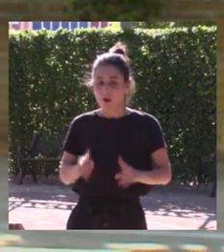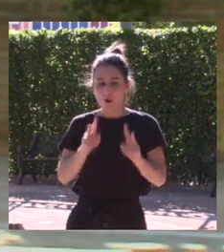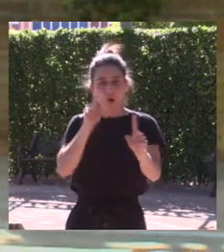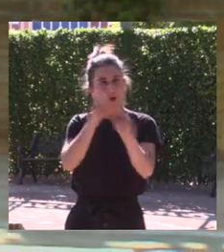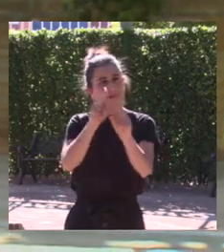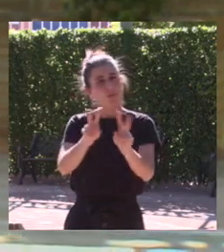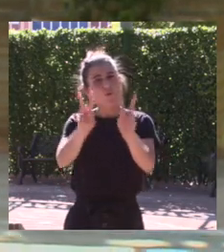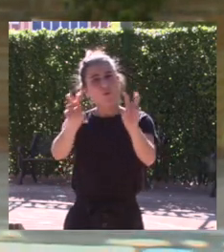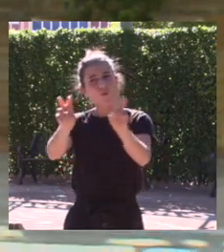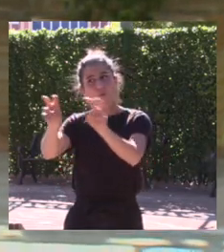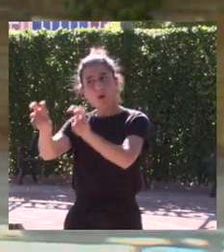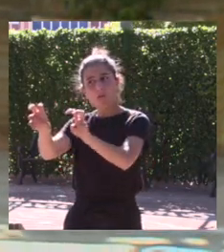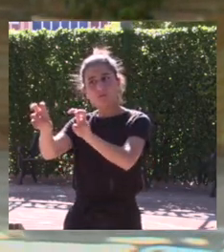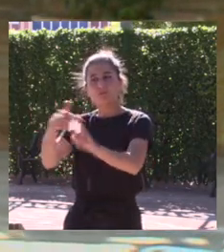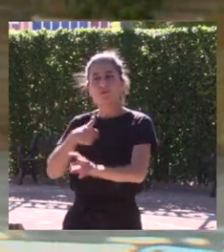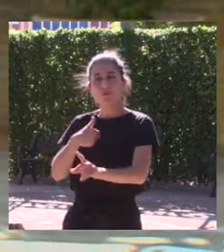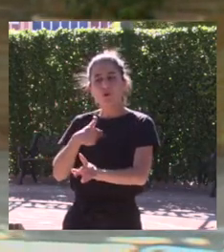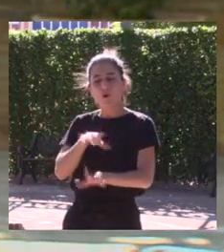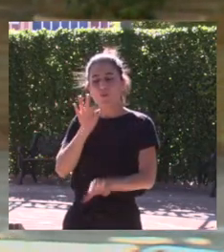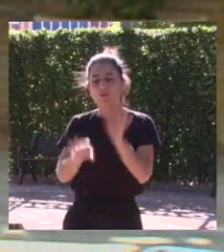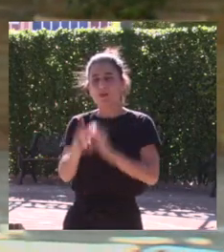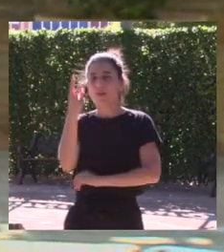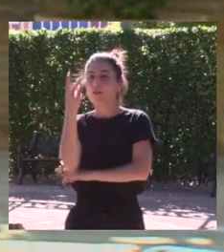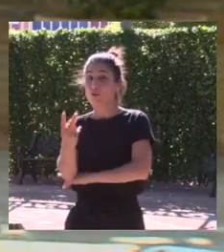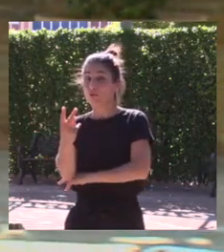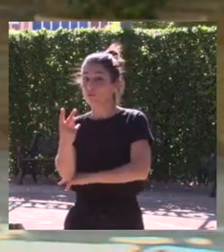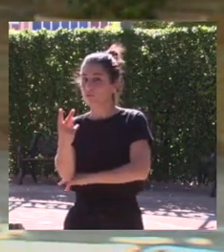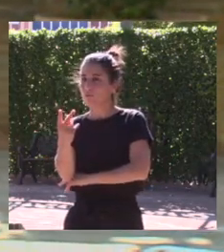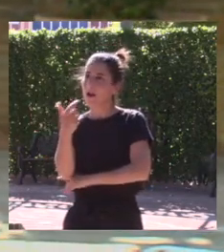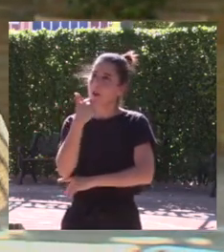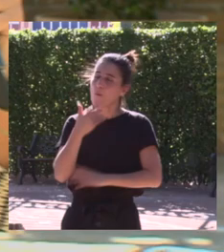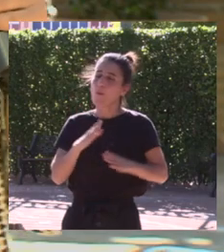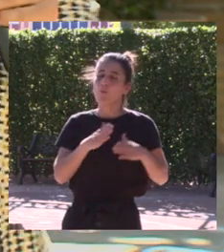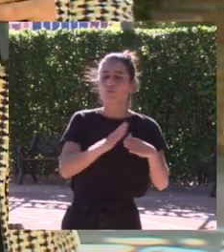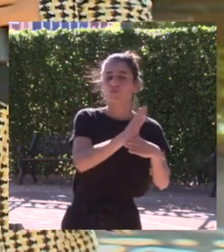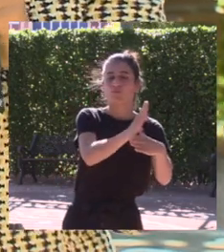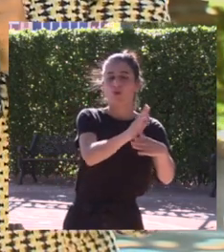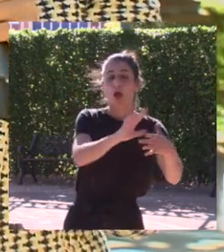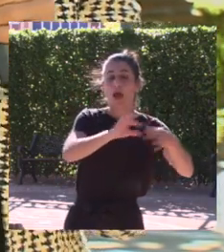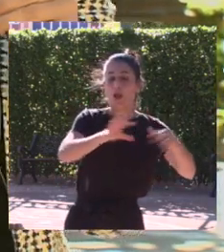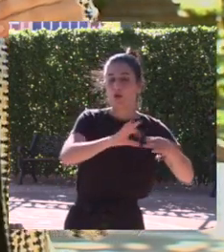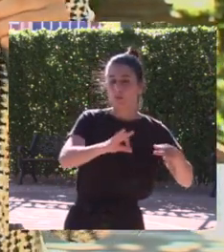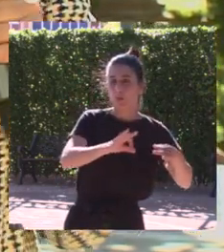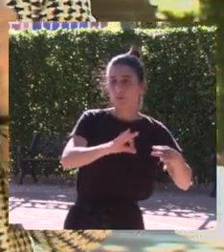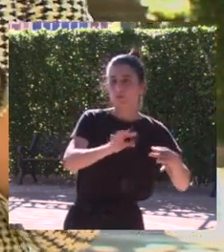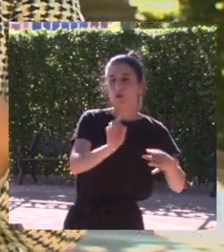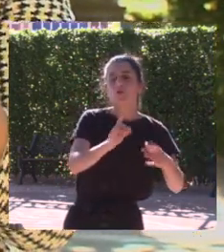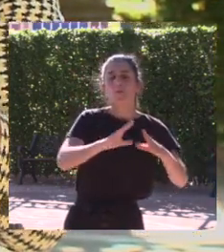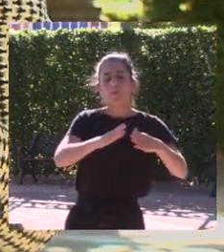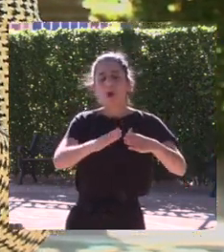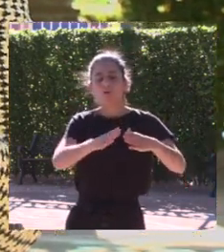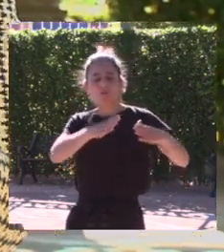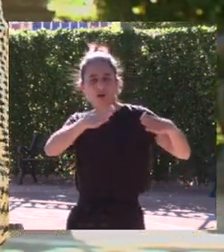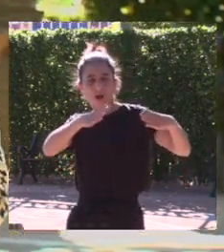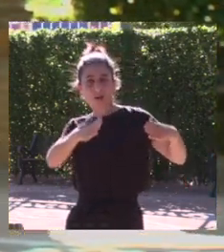objetivos podemos decir que yo tenía dos posibilidades una era ya no navegar en vela olímpica y seguir navegando